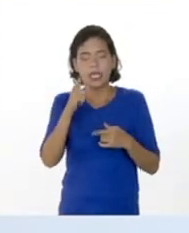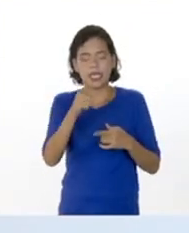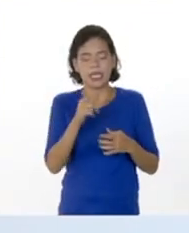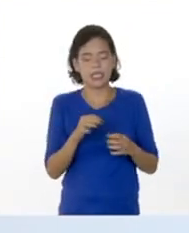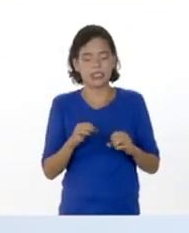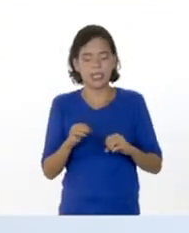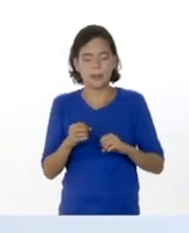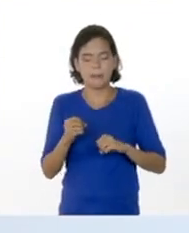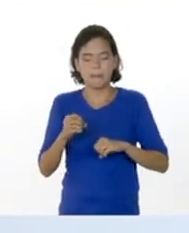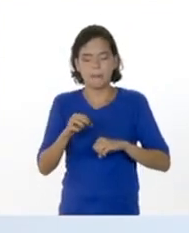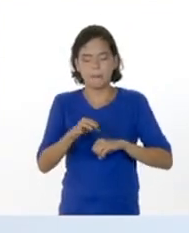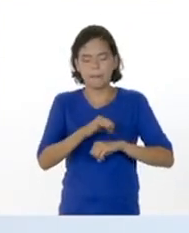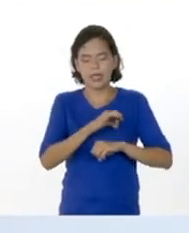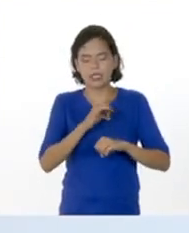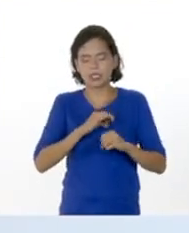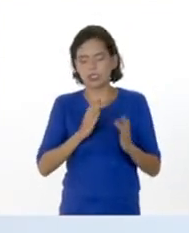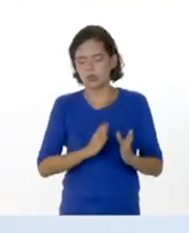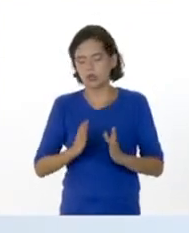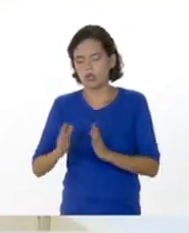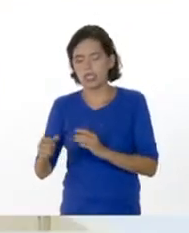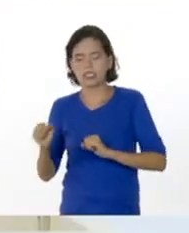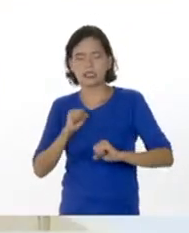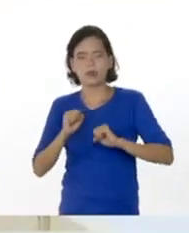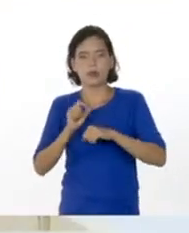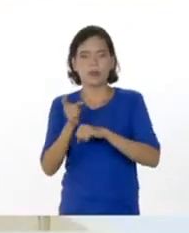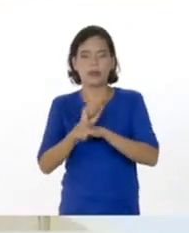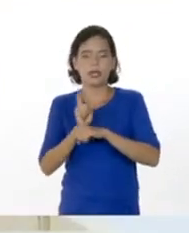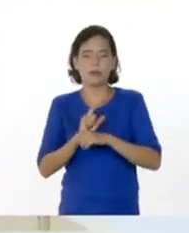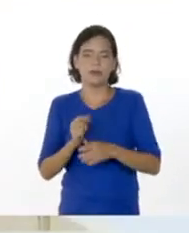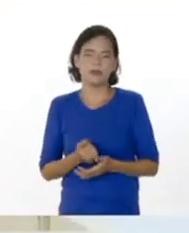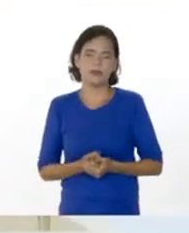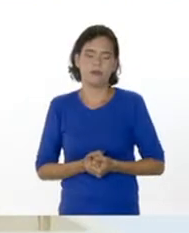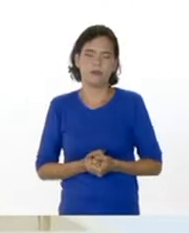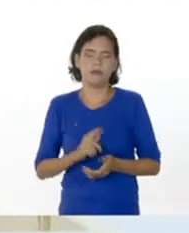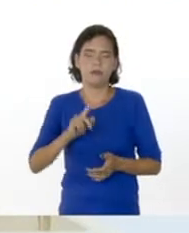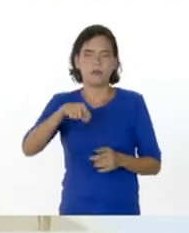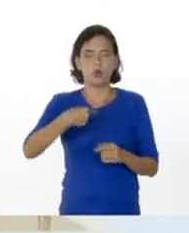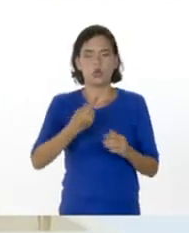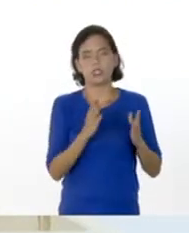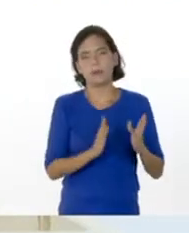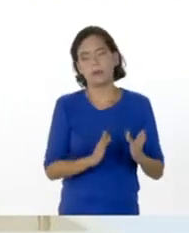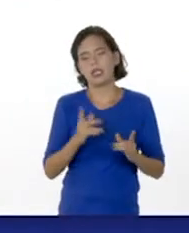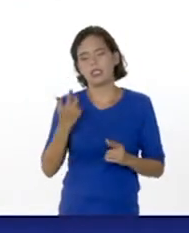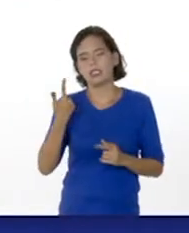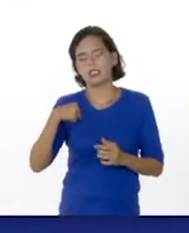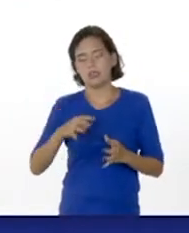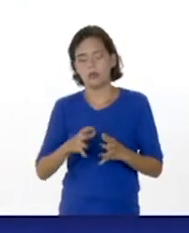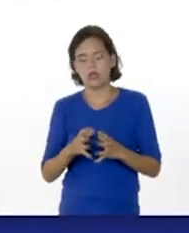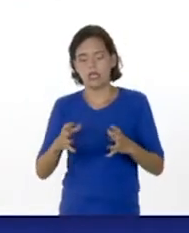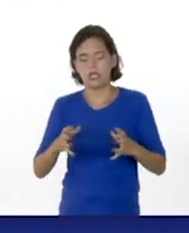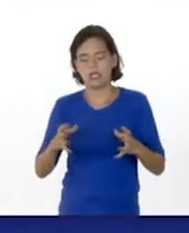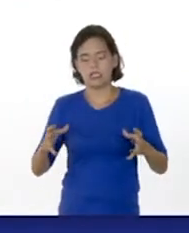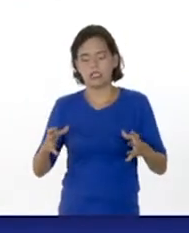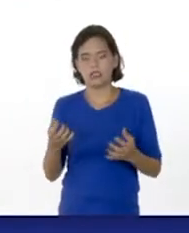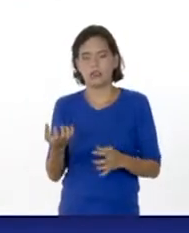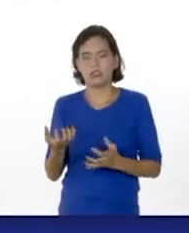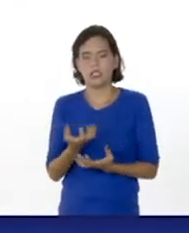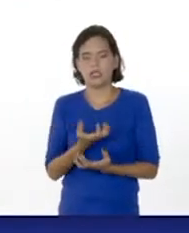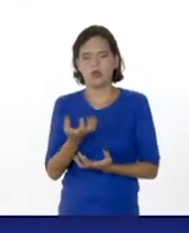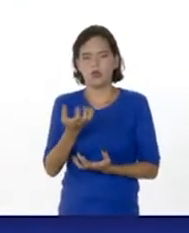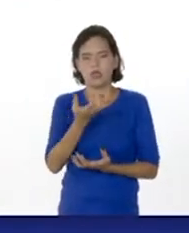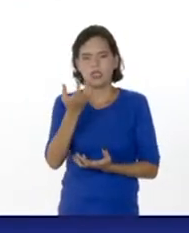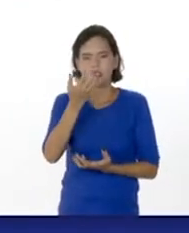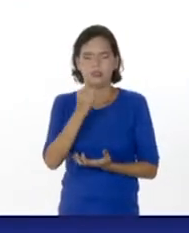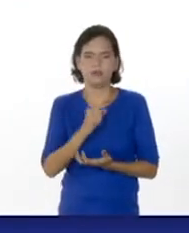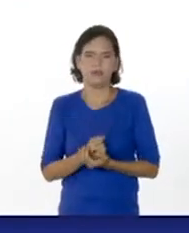partículas se mueven con mayor velocidad. Por otra parte, tenemos la dilatación de los gases. Los gases,